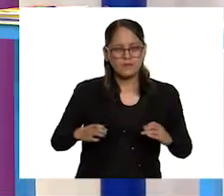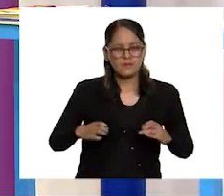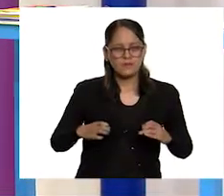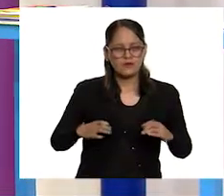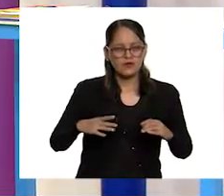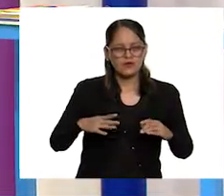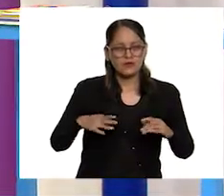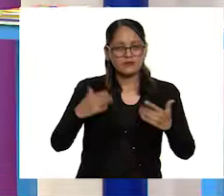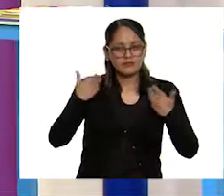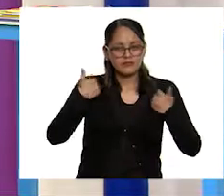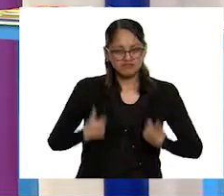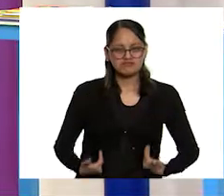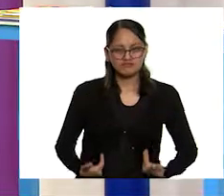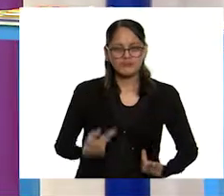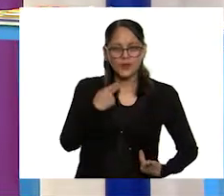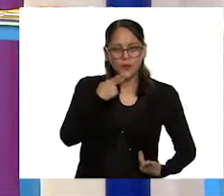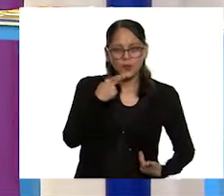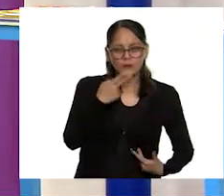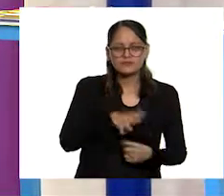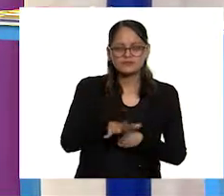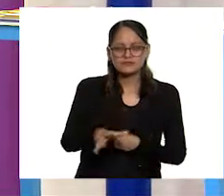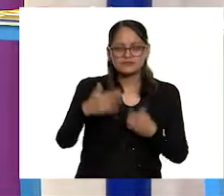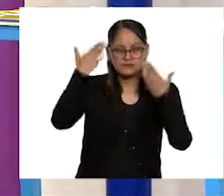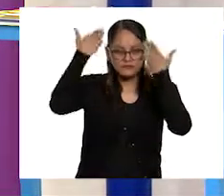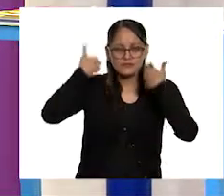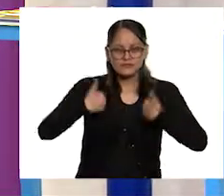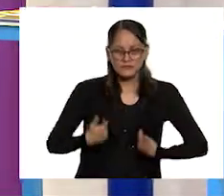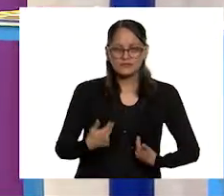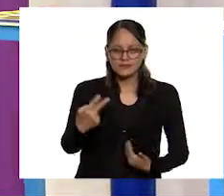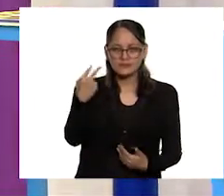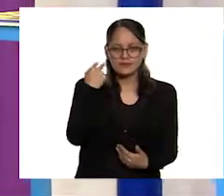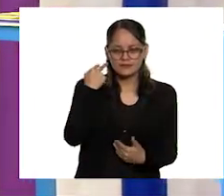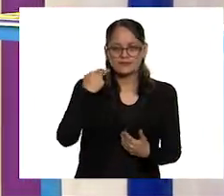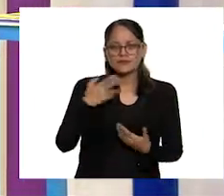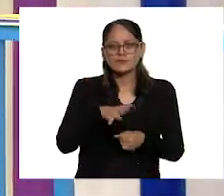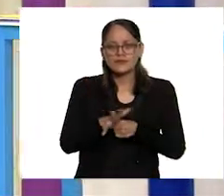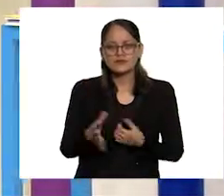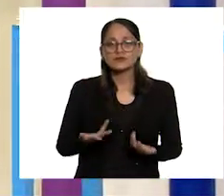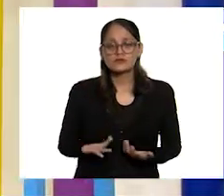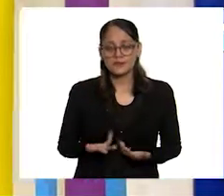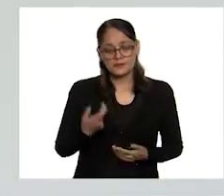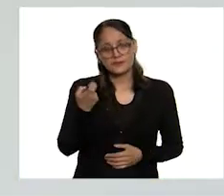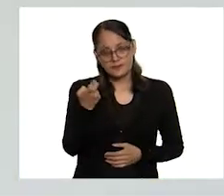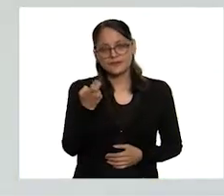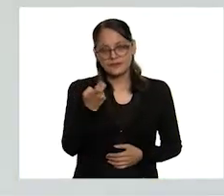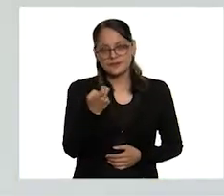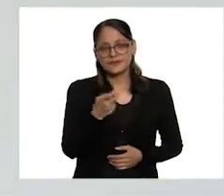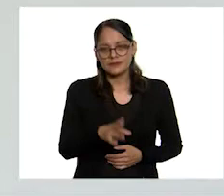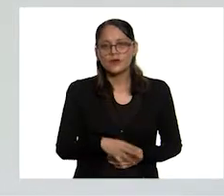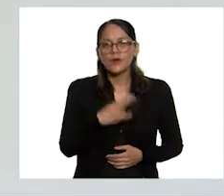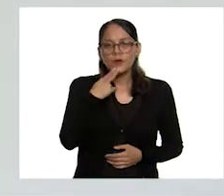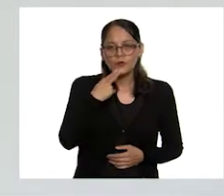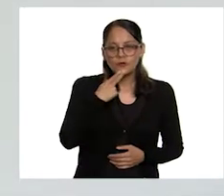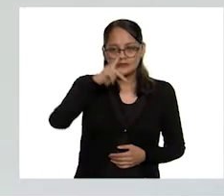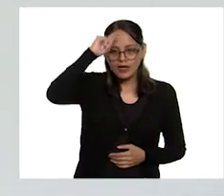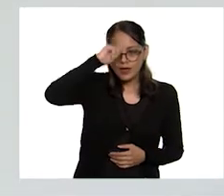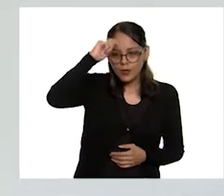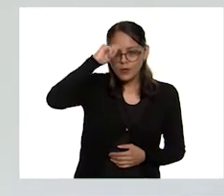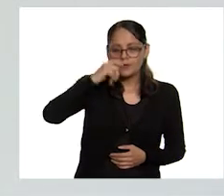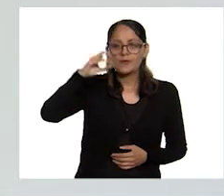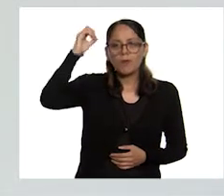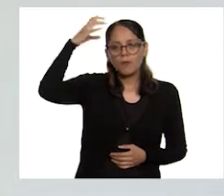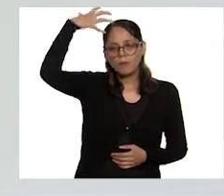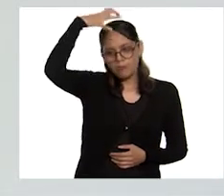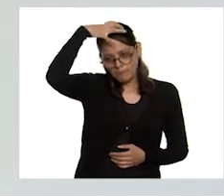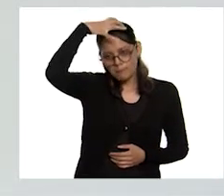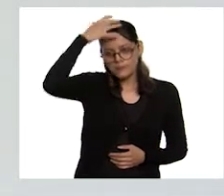entraría allí porque es lo que usa y lo que está físicamente visible, ¿verdad? Así es. Usa gorra y sombrero.